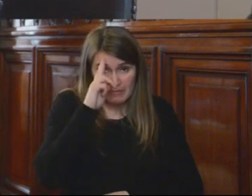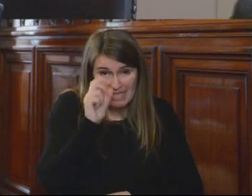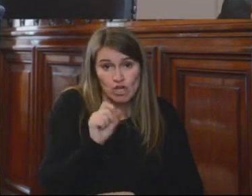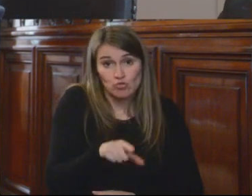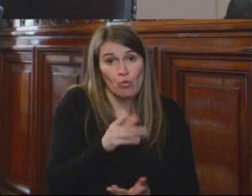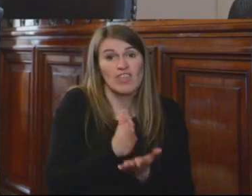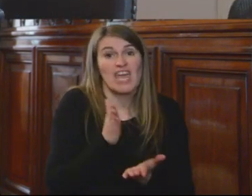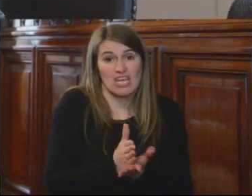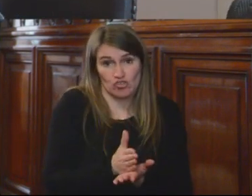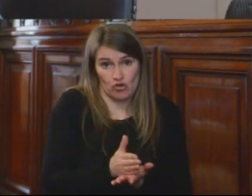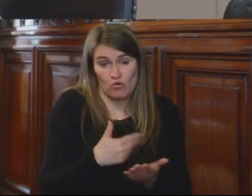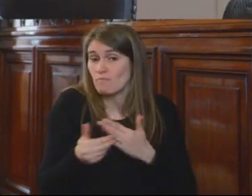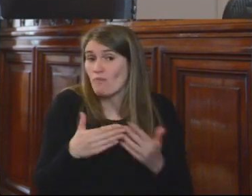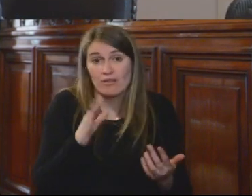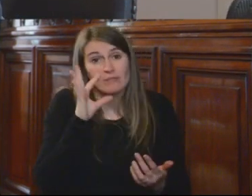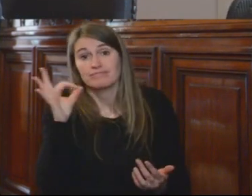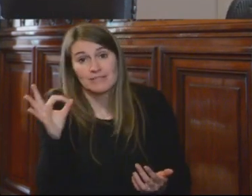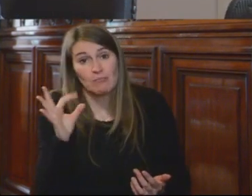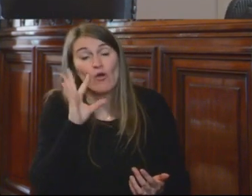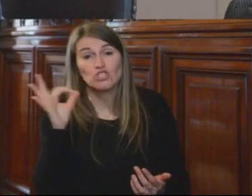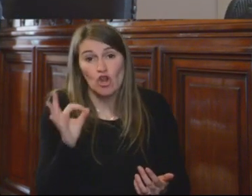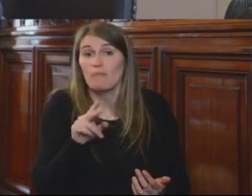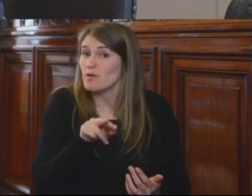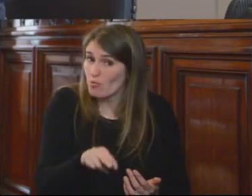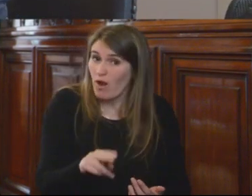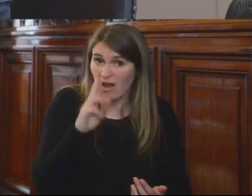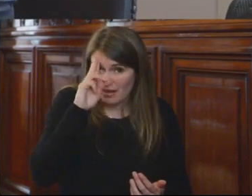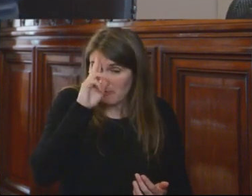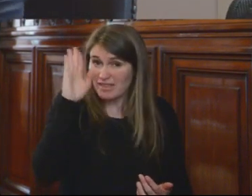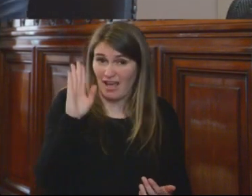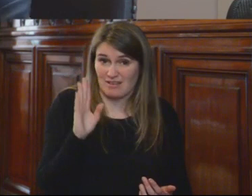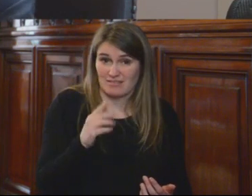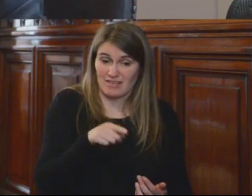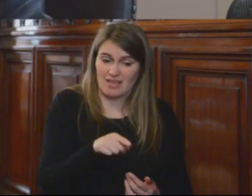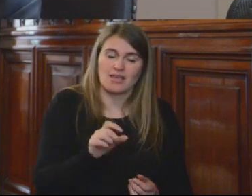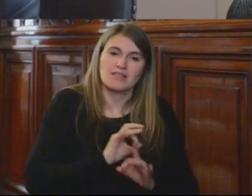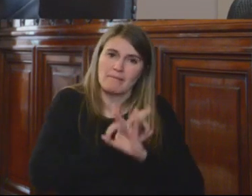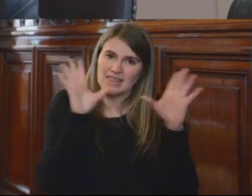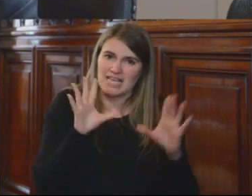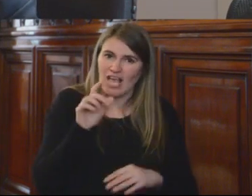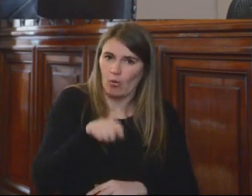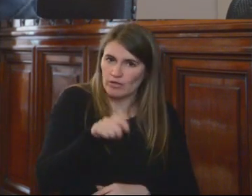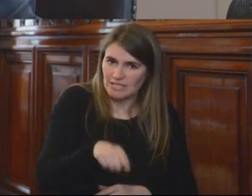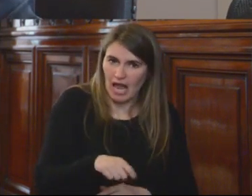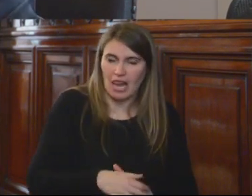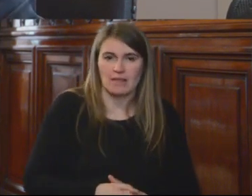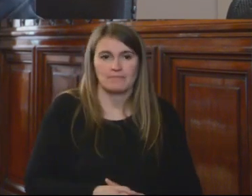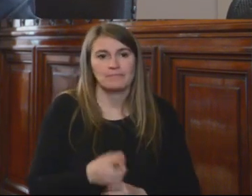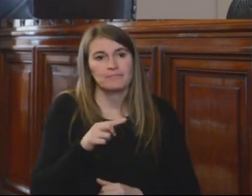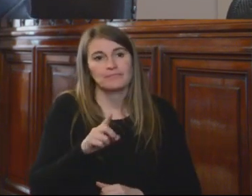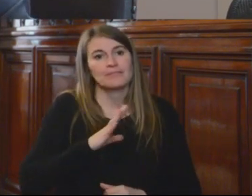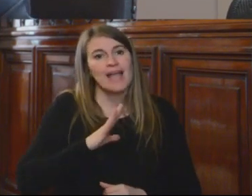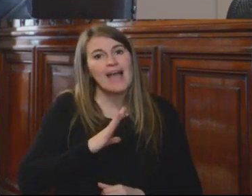objeto de respetar el principio de independencia judicial y sobre eso se han establecido